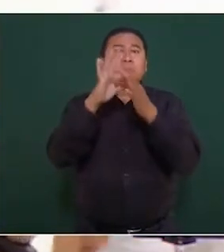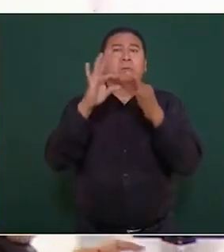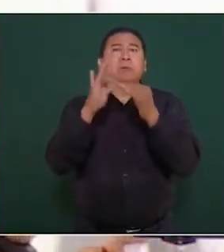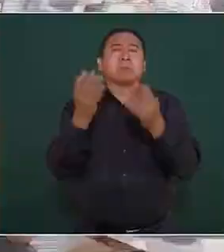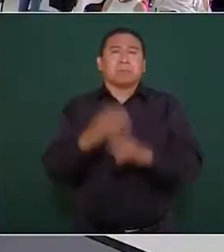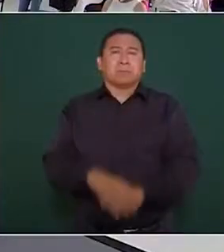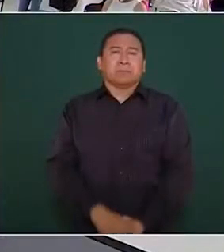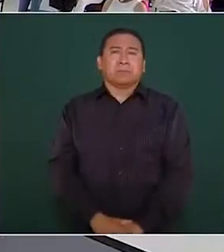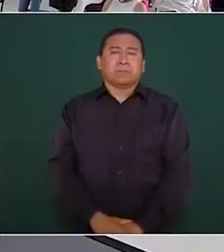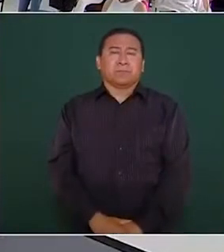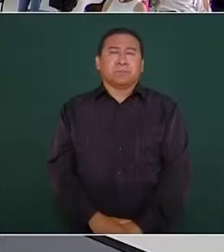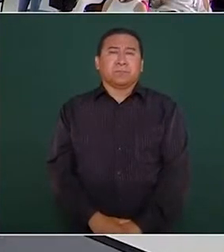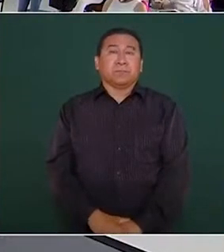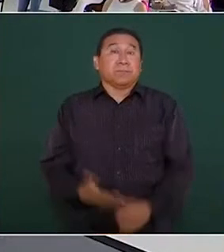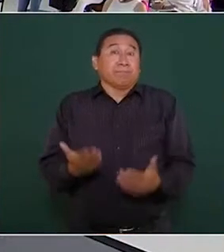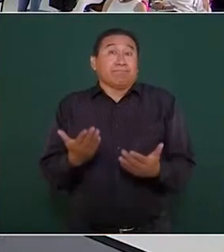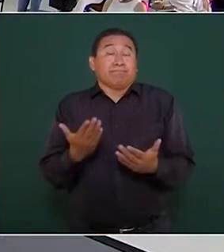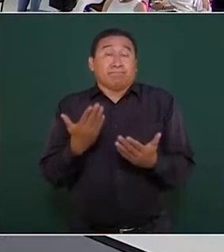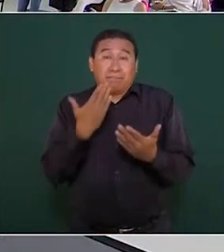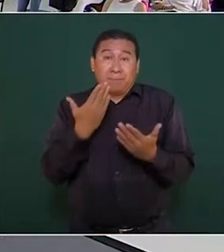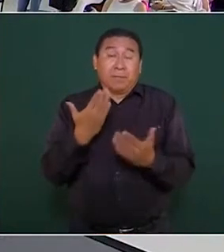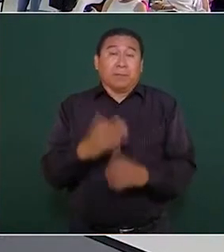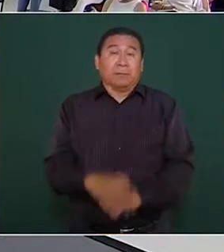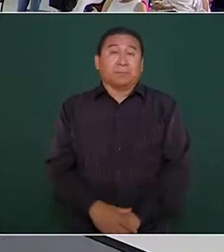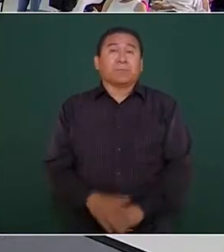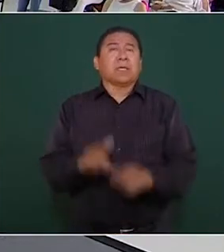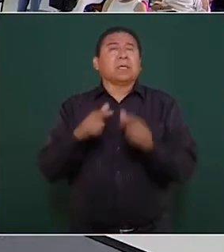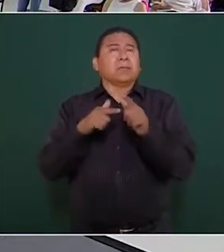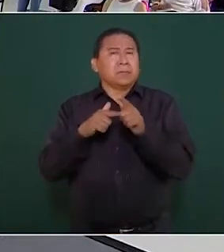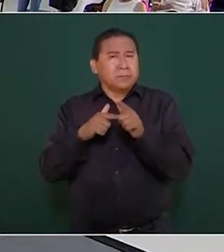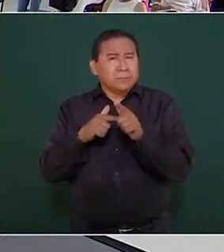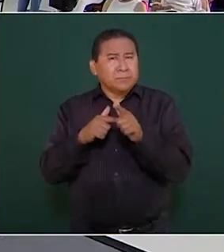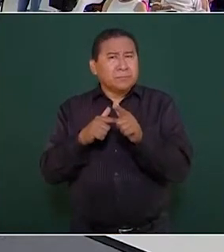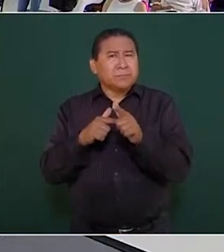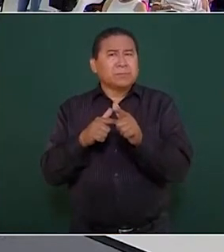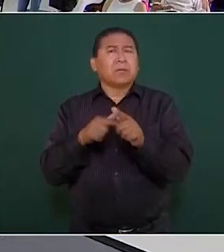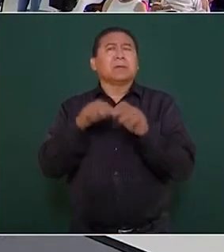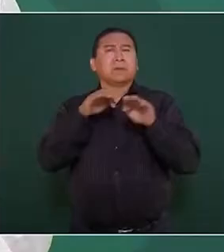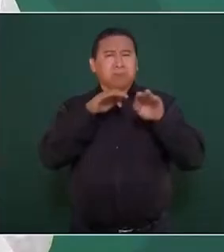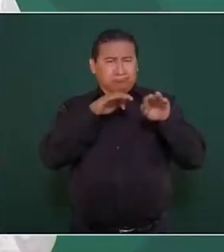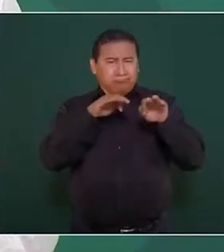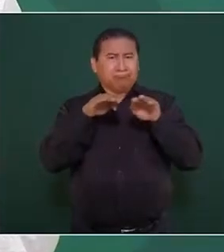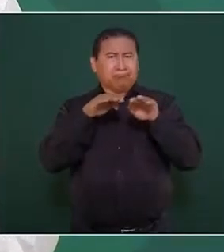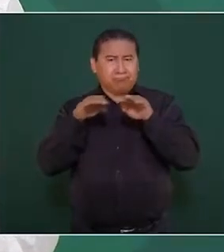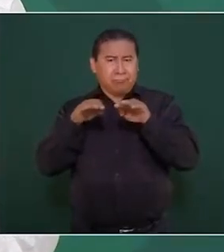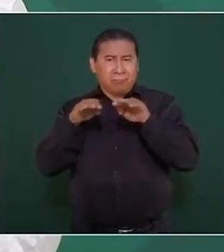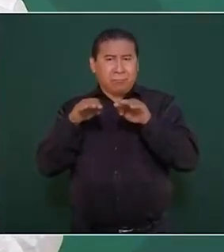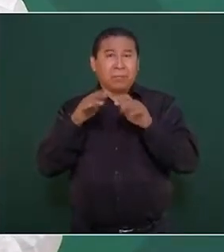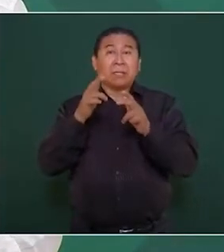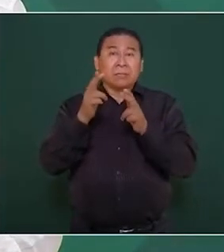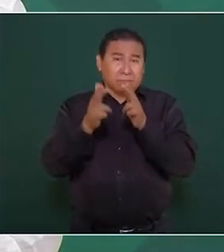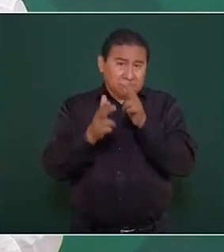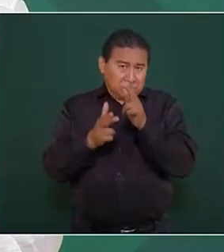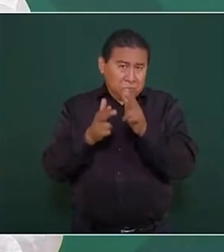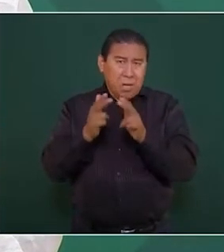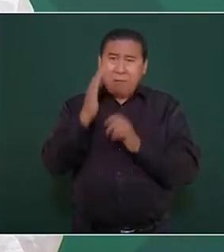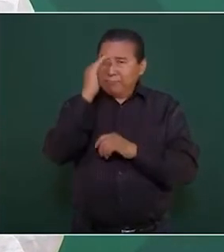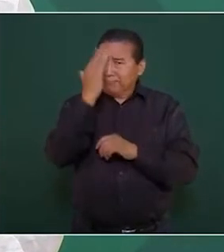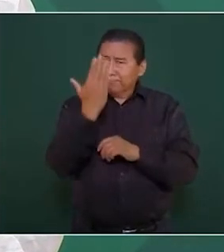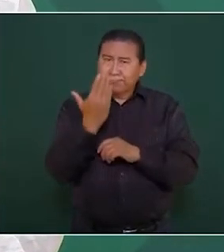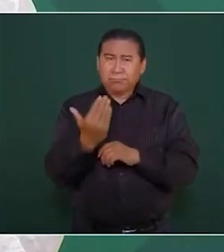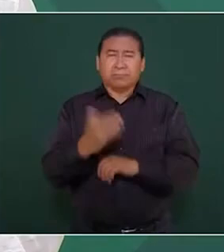respecto? Bueno, que continúan los trabajos del Tren Maya.